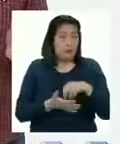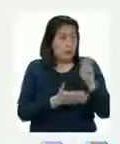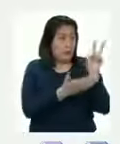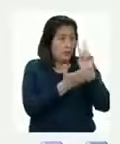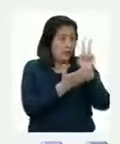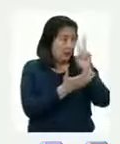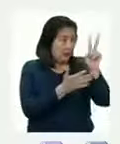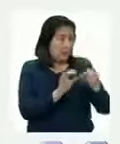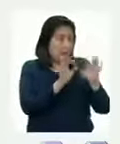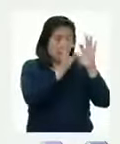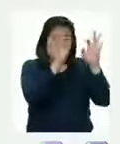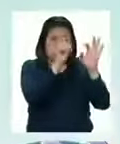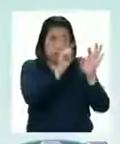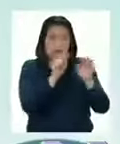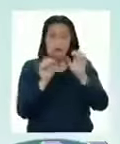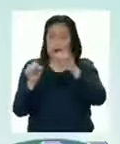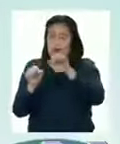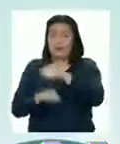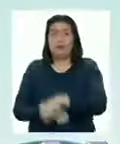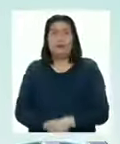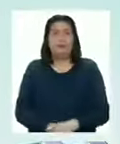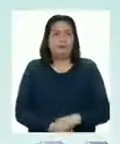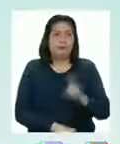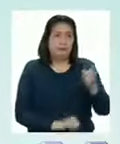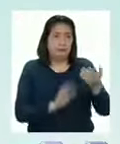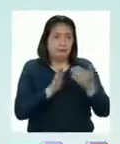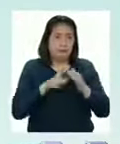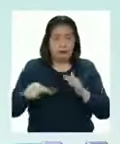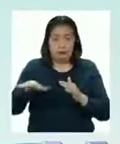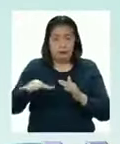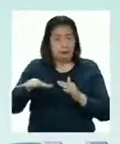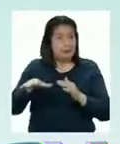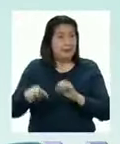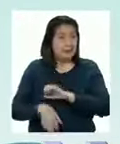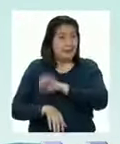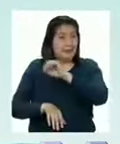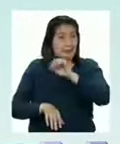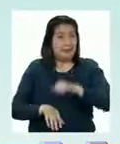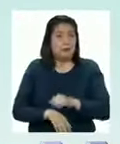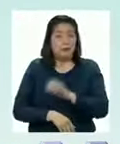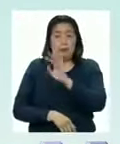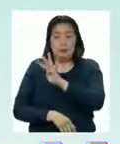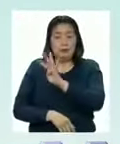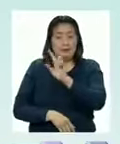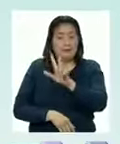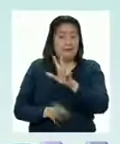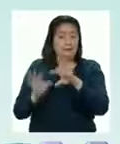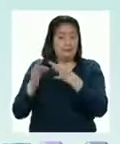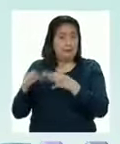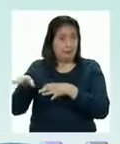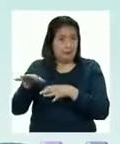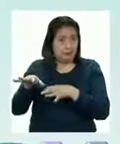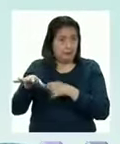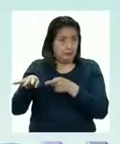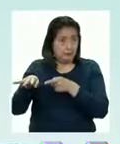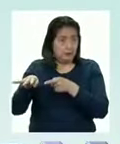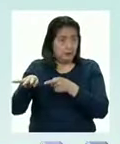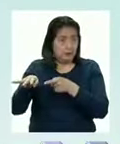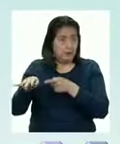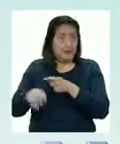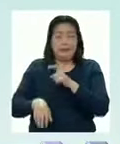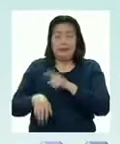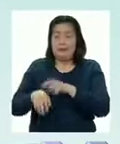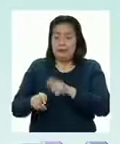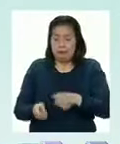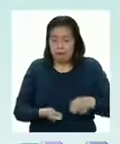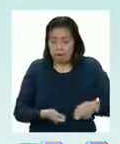el enunciado? ¡Por supuesto! En una comunidad de la Sierra del Perú hay 43 familias Durante